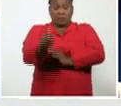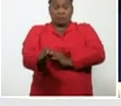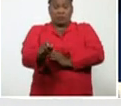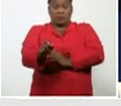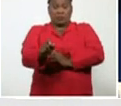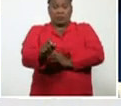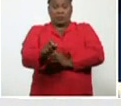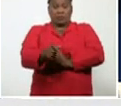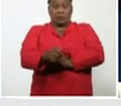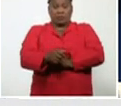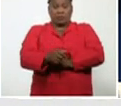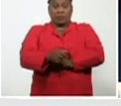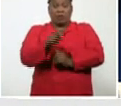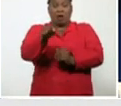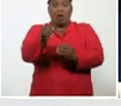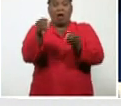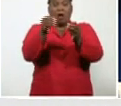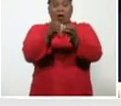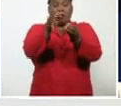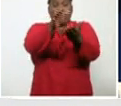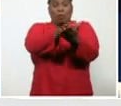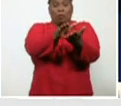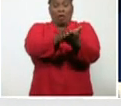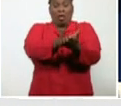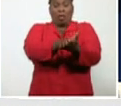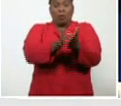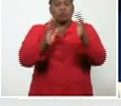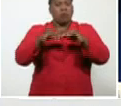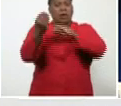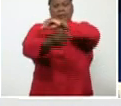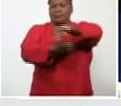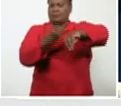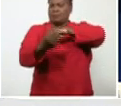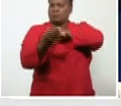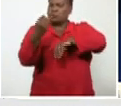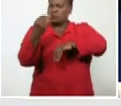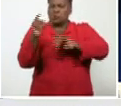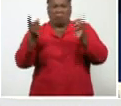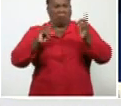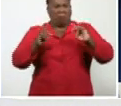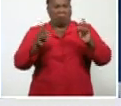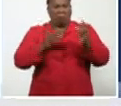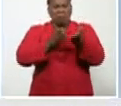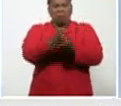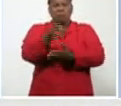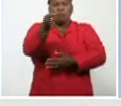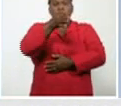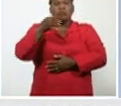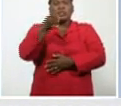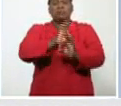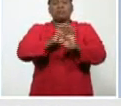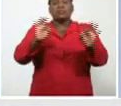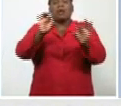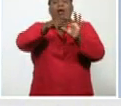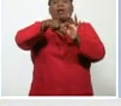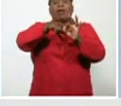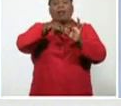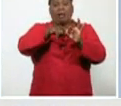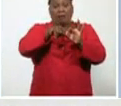en el acumulado no hay mucha modificación, se mantiene el municipio especial Isla de la Juventud,